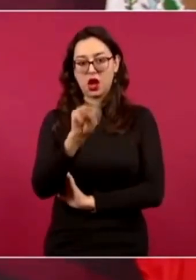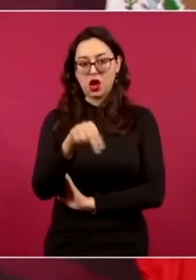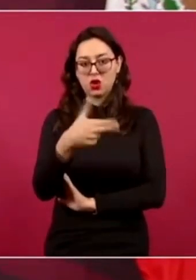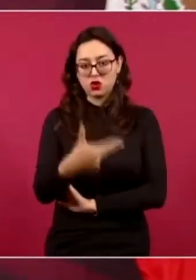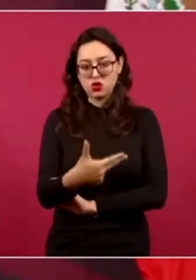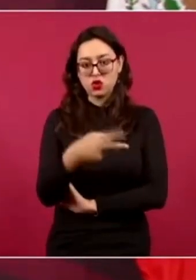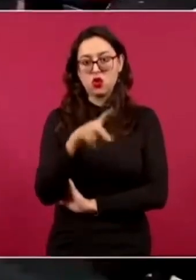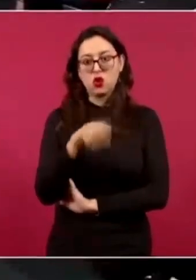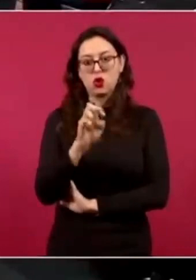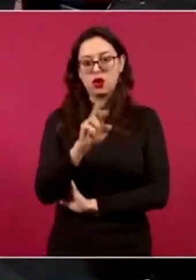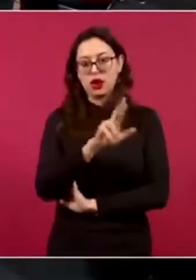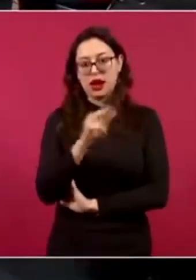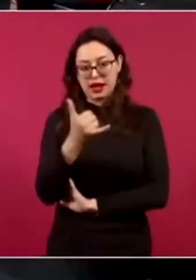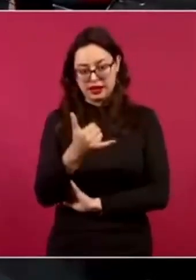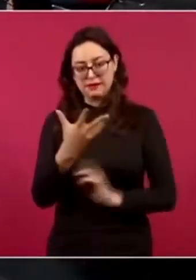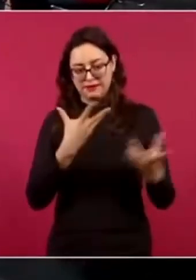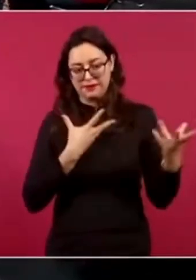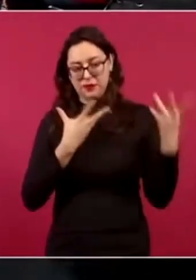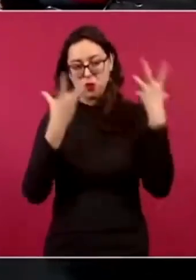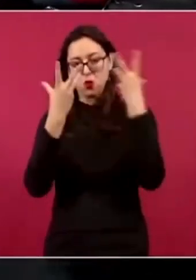a Guelatao